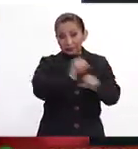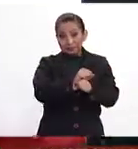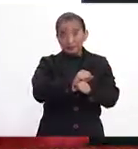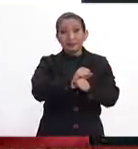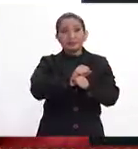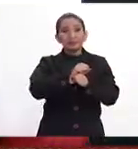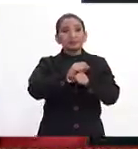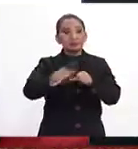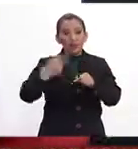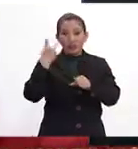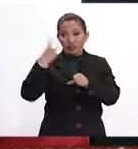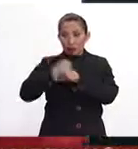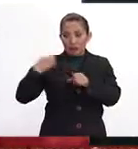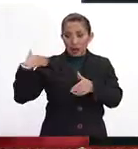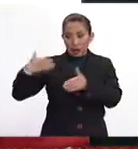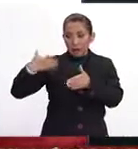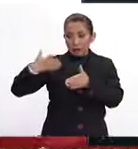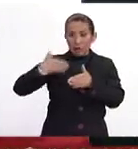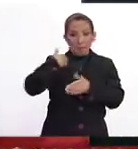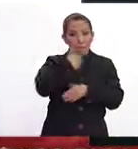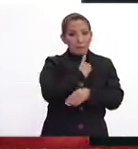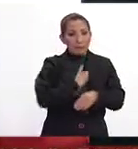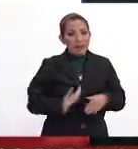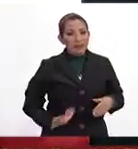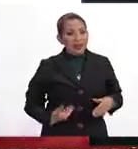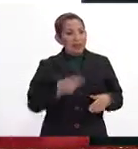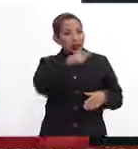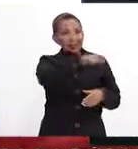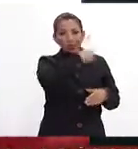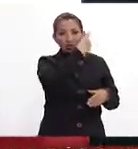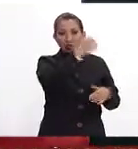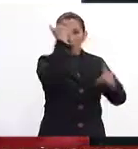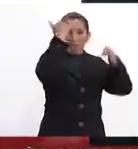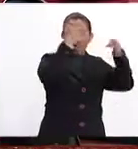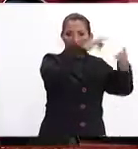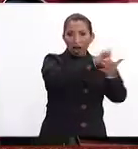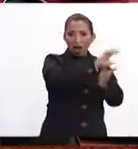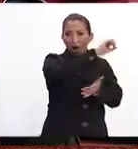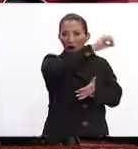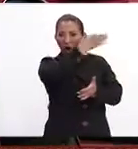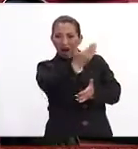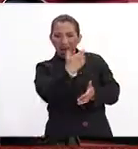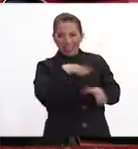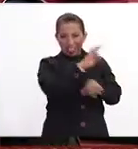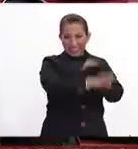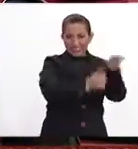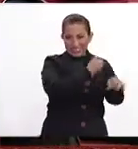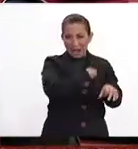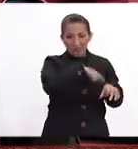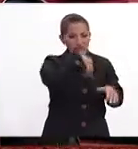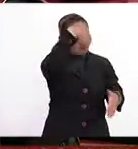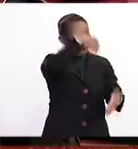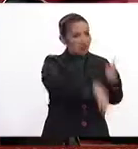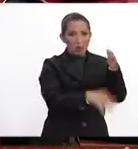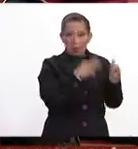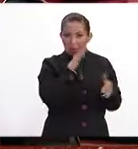en las últimas dos semanas, al presidente se le cayó toda su iniciativa del Obamacare, toda la reforma de salud,